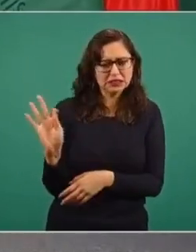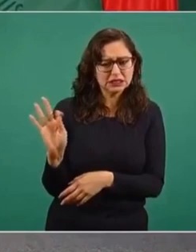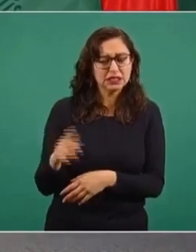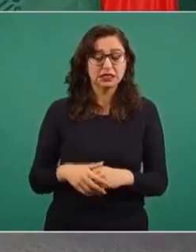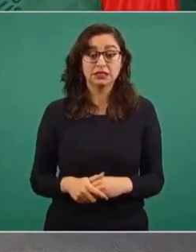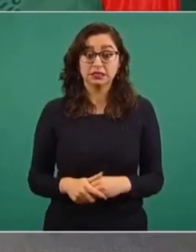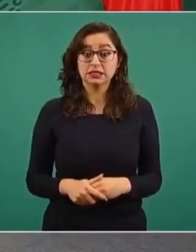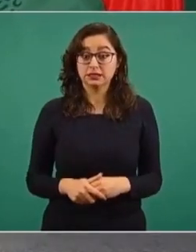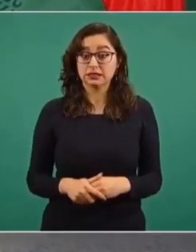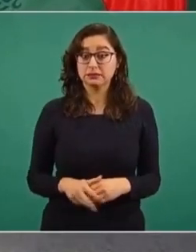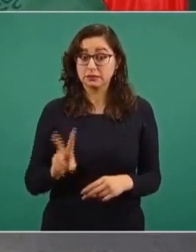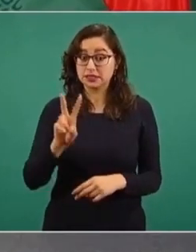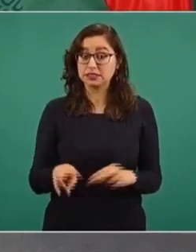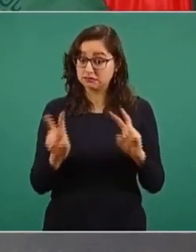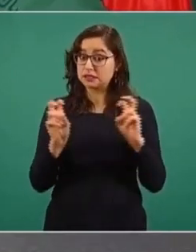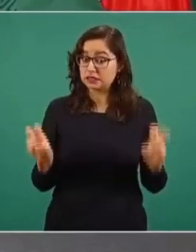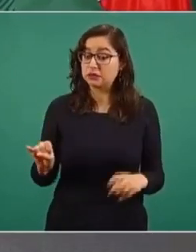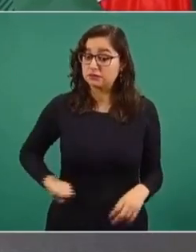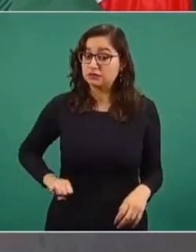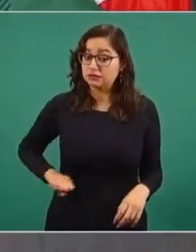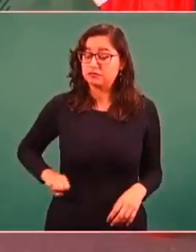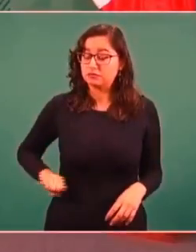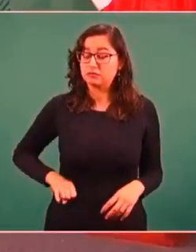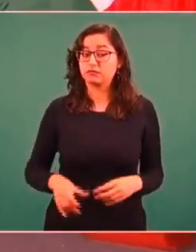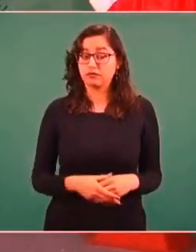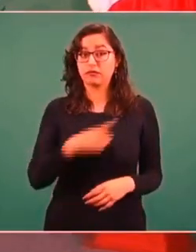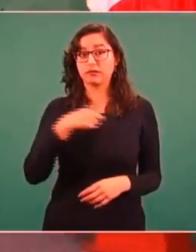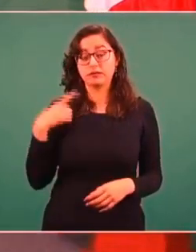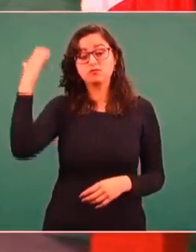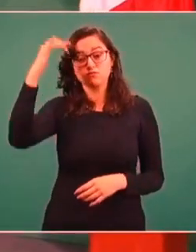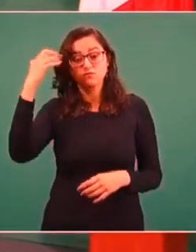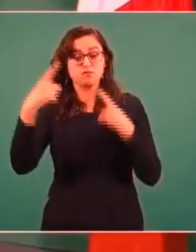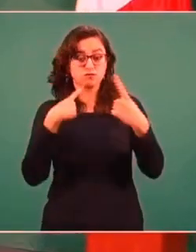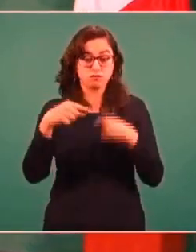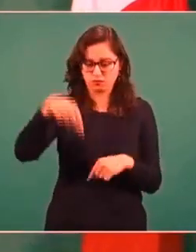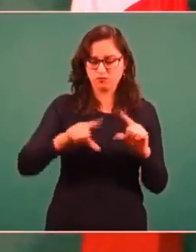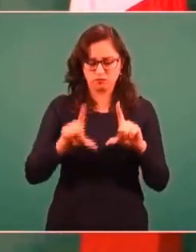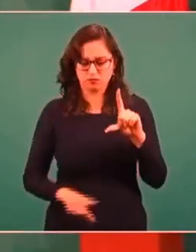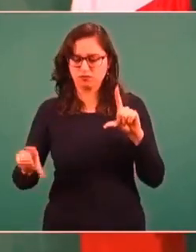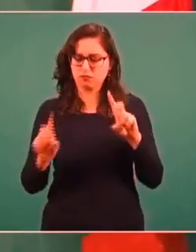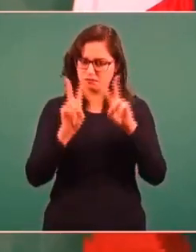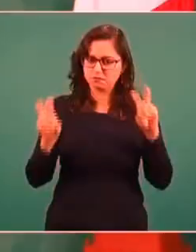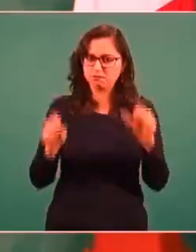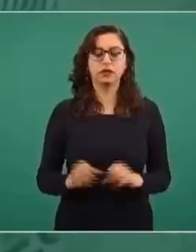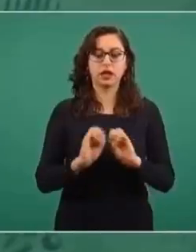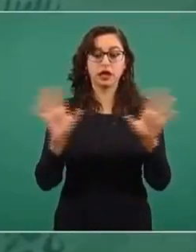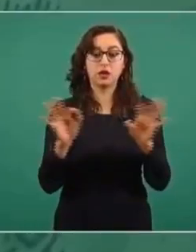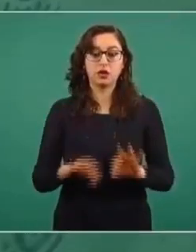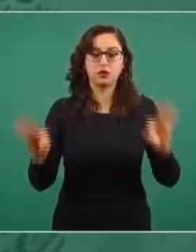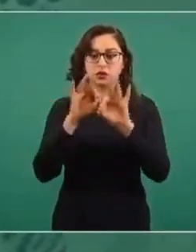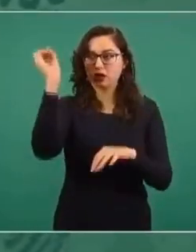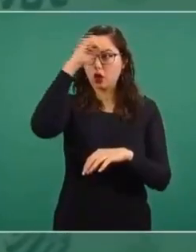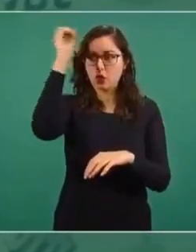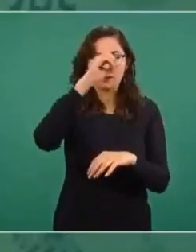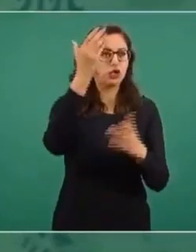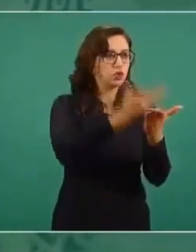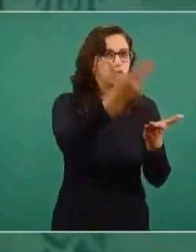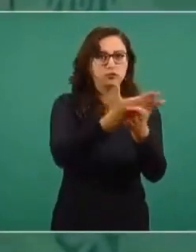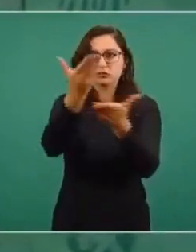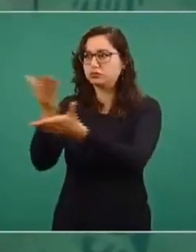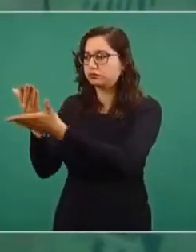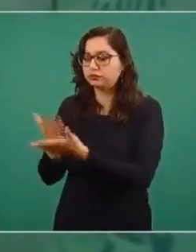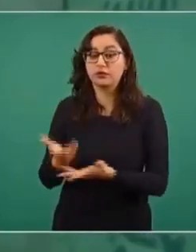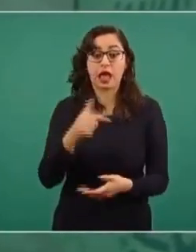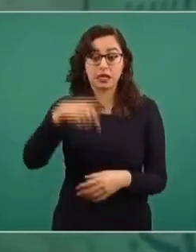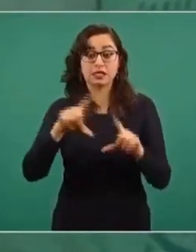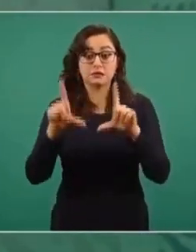Entonces son buenos temas para la reflexión, el debate. Nosotros vamos aquí en México a atender este asunto. Lo que queremos en México es que se